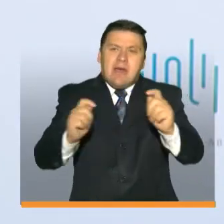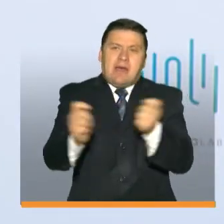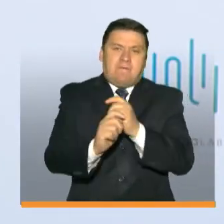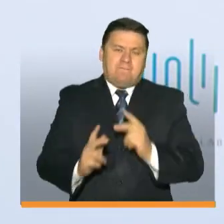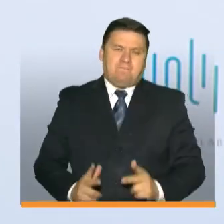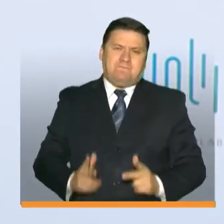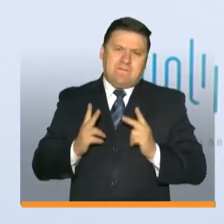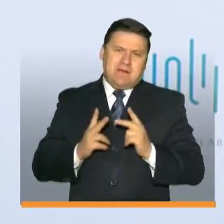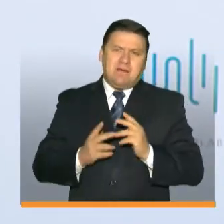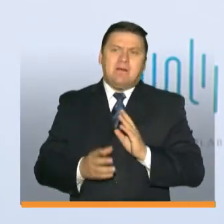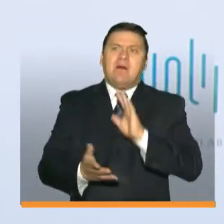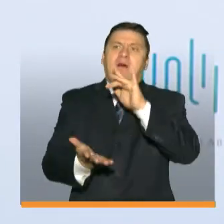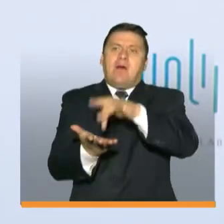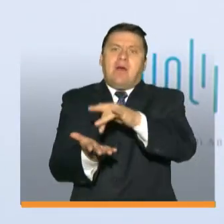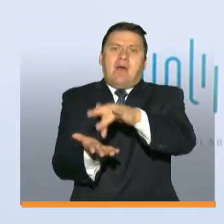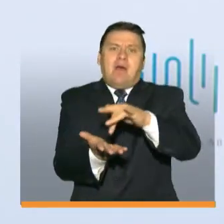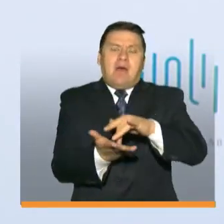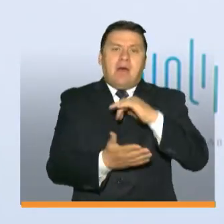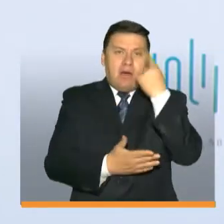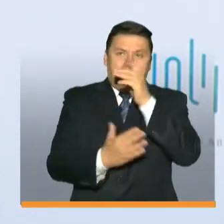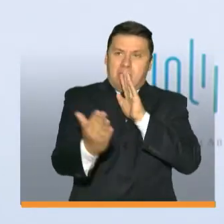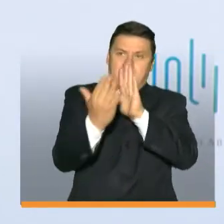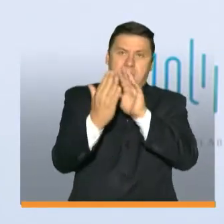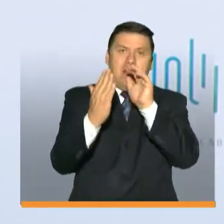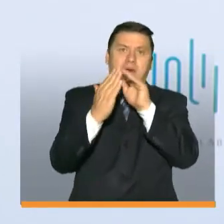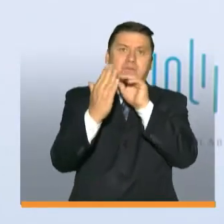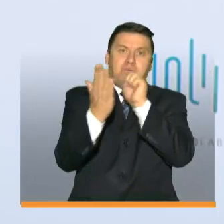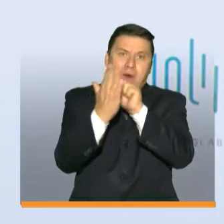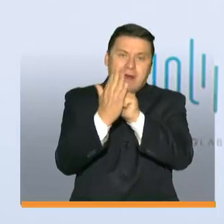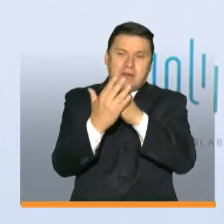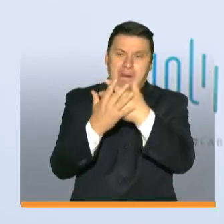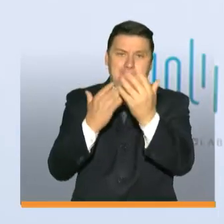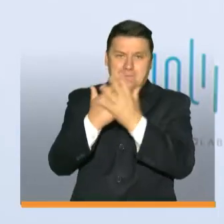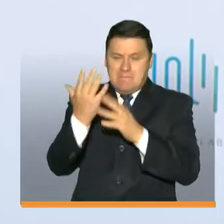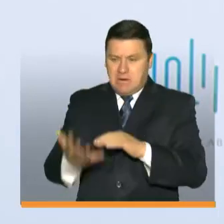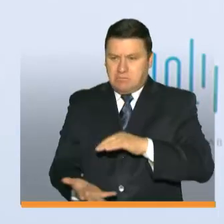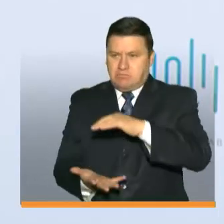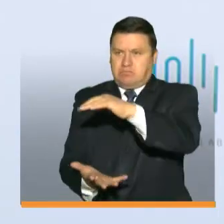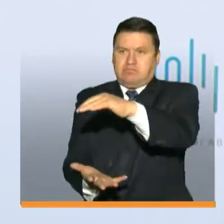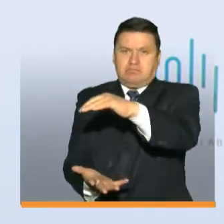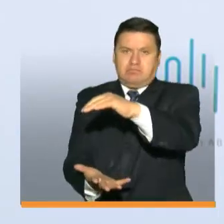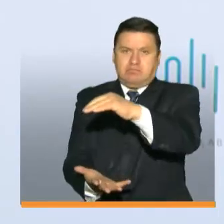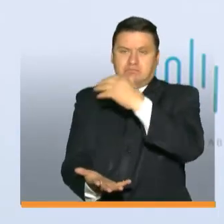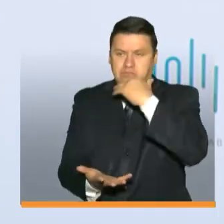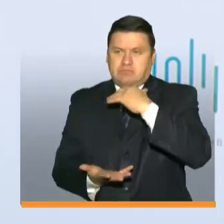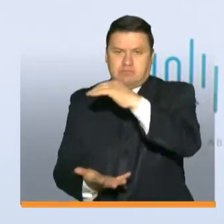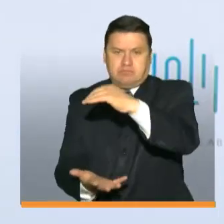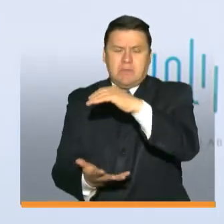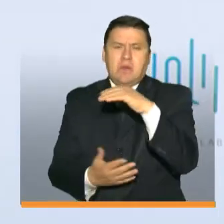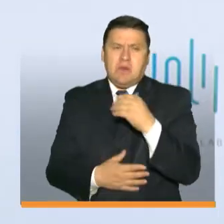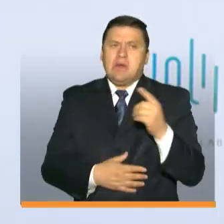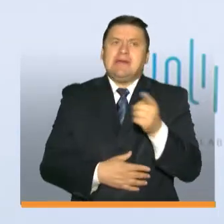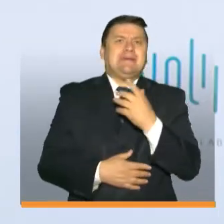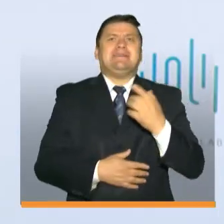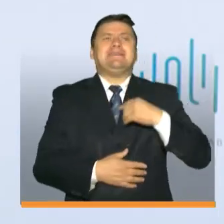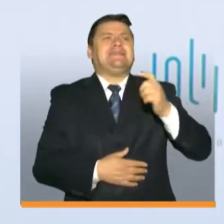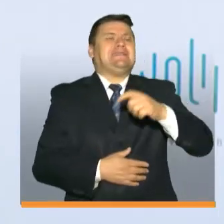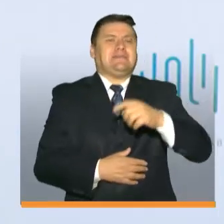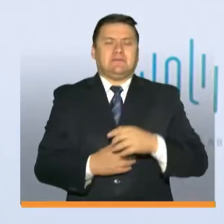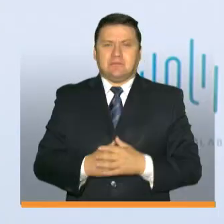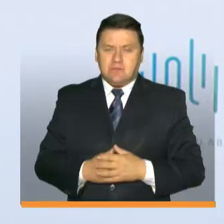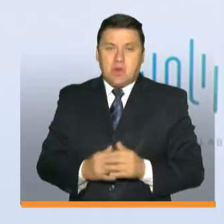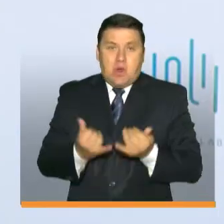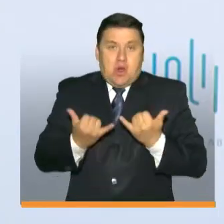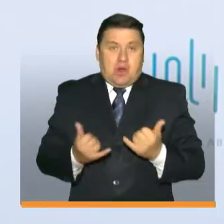y llegar a sus hogares en la cara, en la puerta, en sus manos, a entregarles esos mercados que muchos de ellos tanto necesitan.